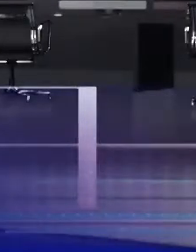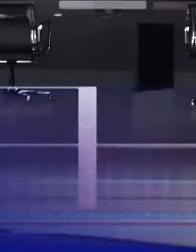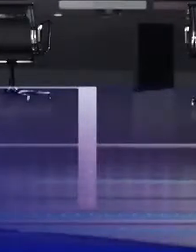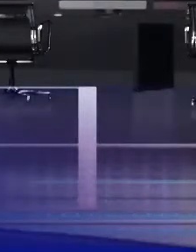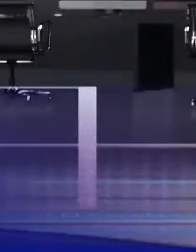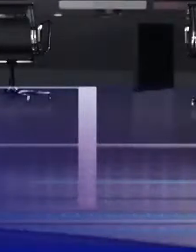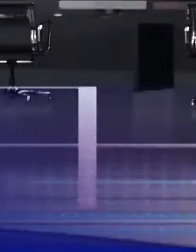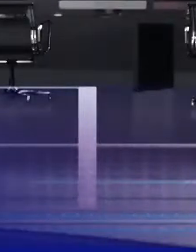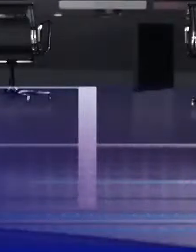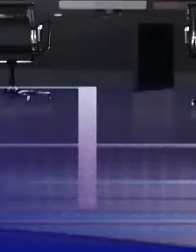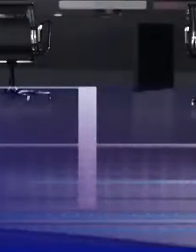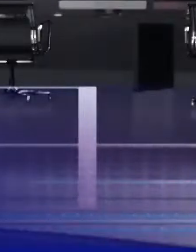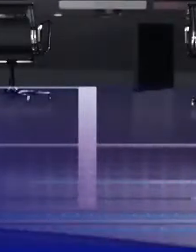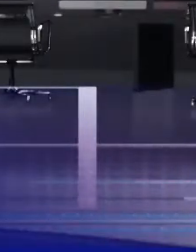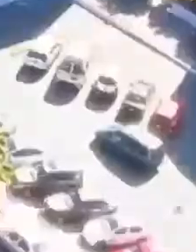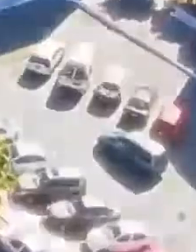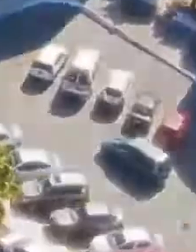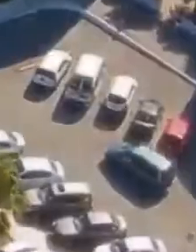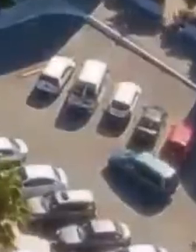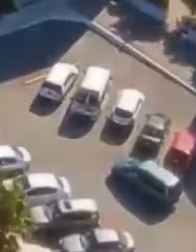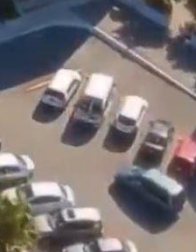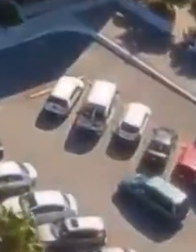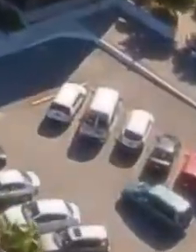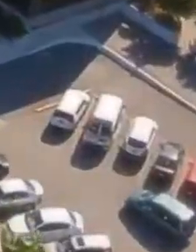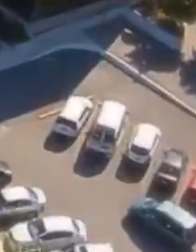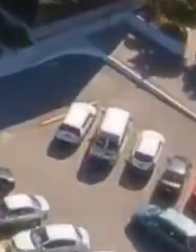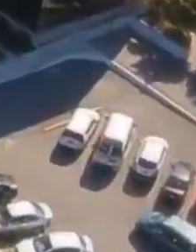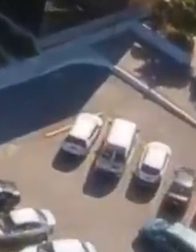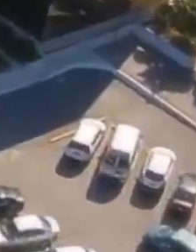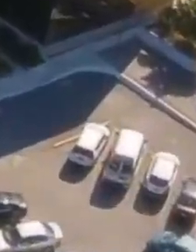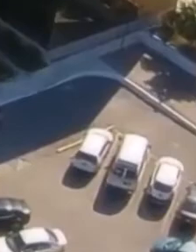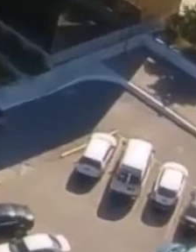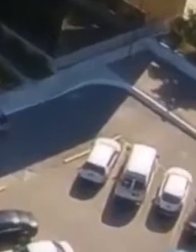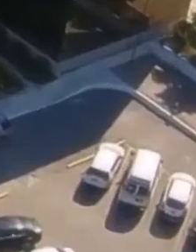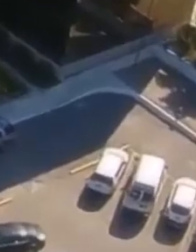universitarias pásenla bien de Tamaulipas